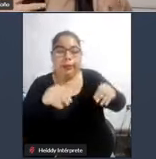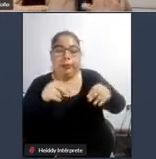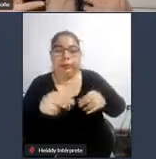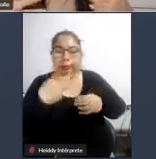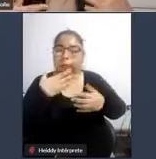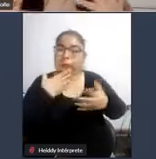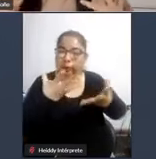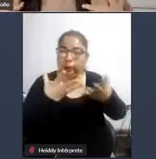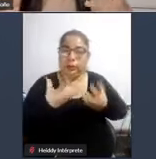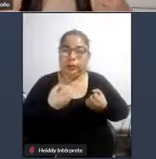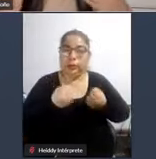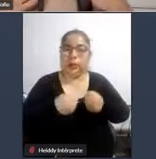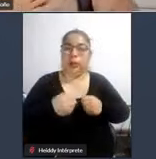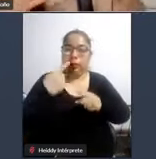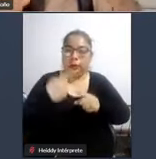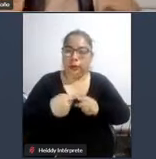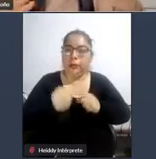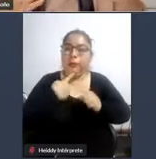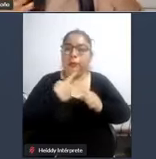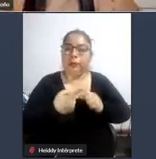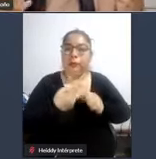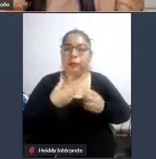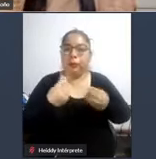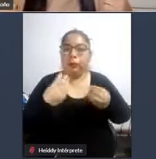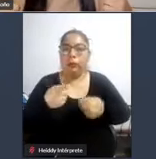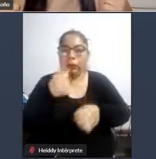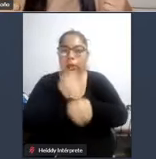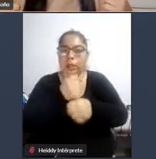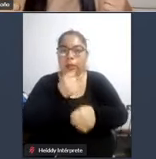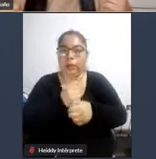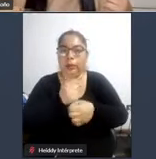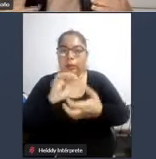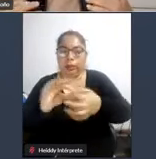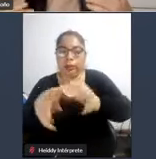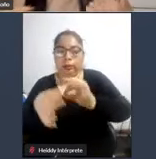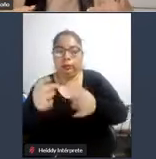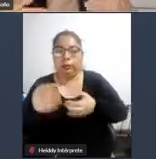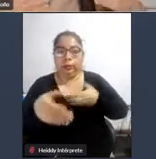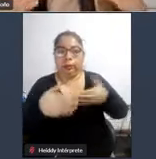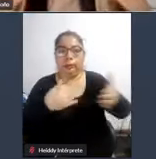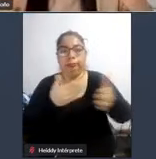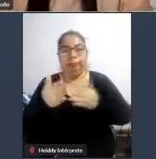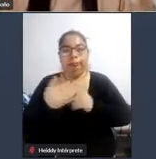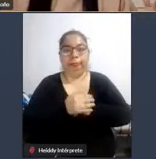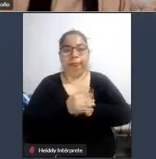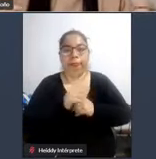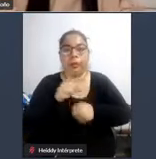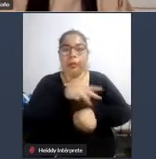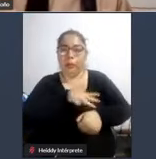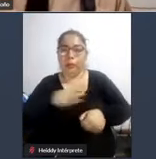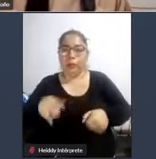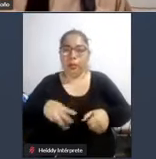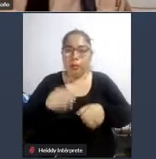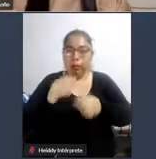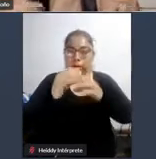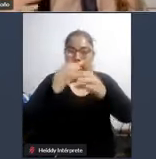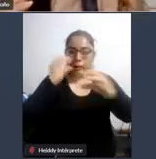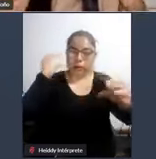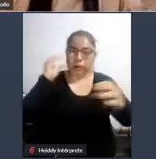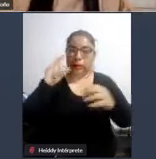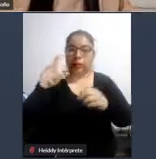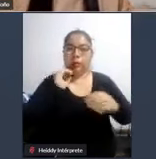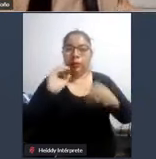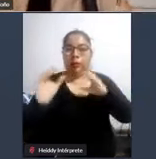también nos han mencionado mucho el trabajo articulado que se debe dar ¿no? nos mencionaban con el ministerio de transportes y comunicaciones